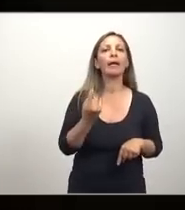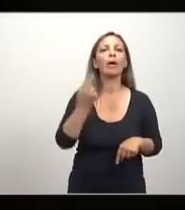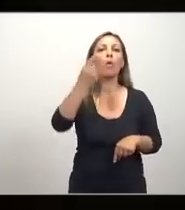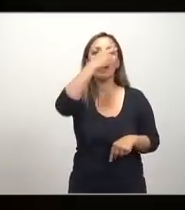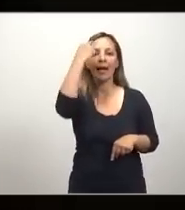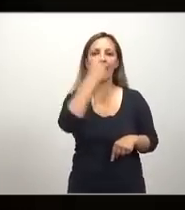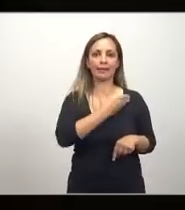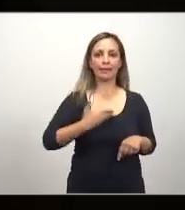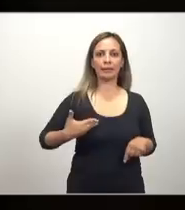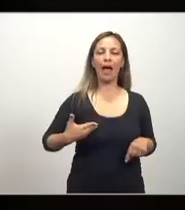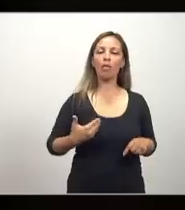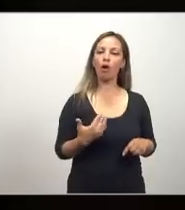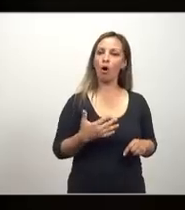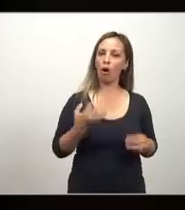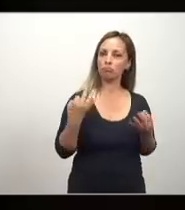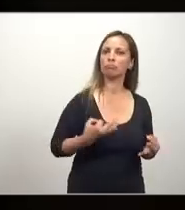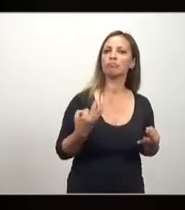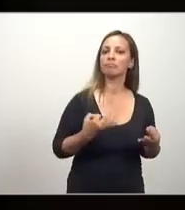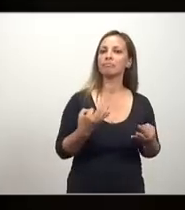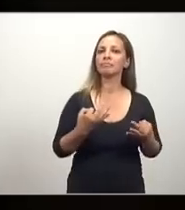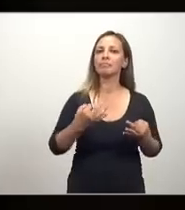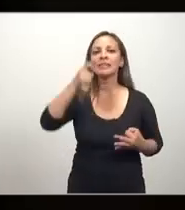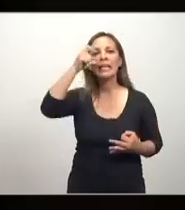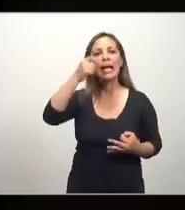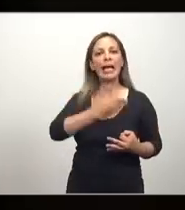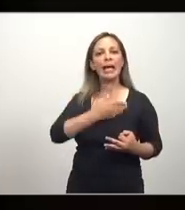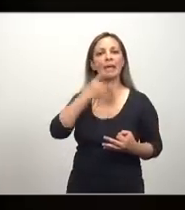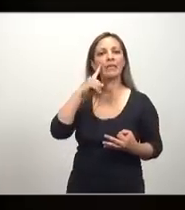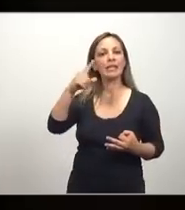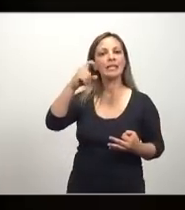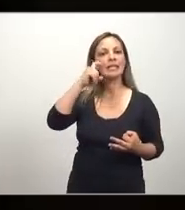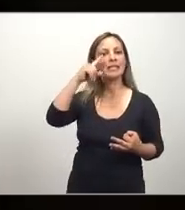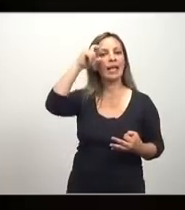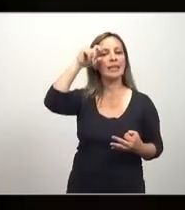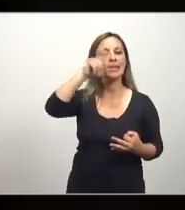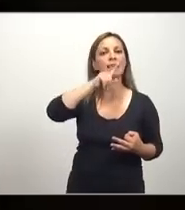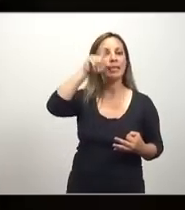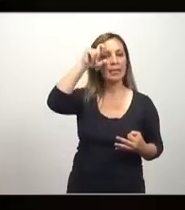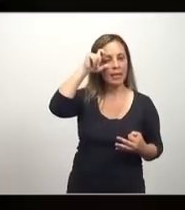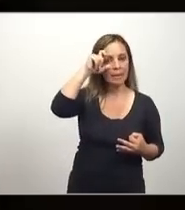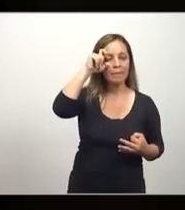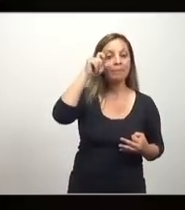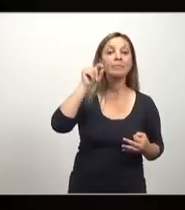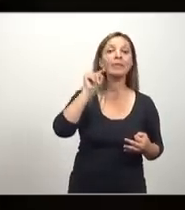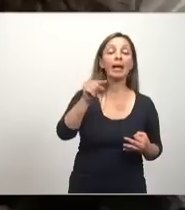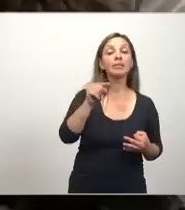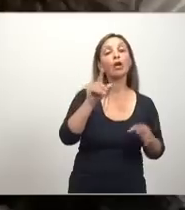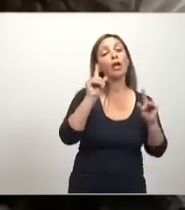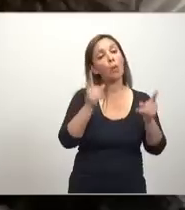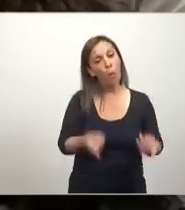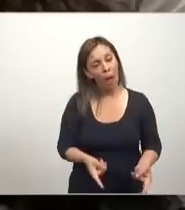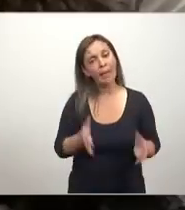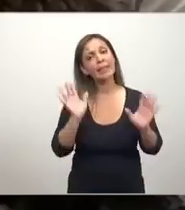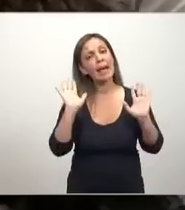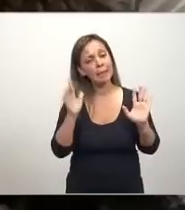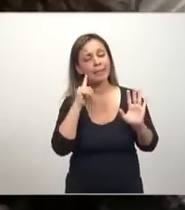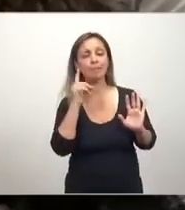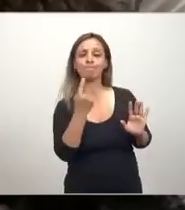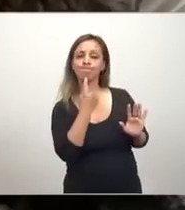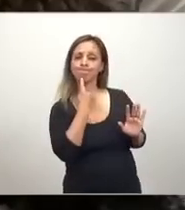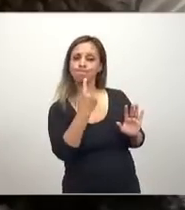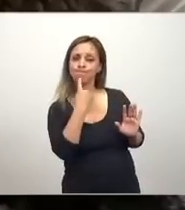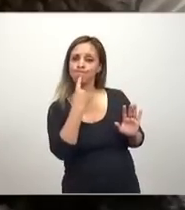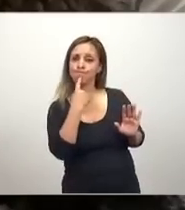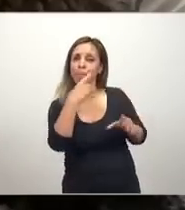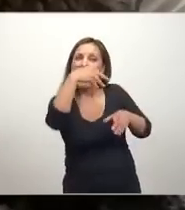un Estado eficiente. Y el criterio de eficiencia que se utiliza en economía es un criterio absolutamente cuestionable, que también encierra juicios de